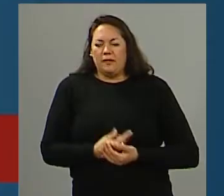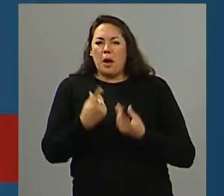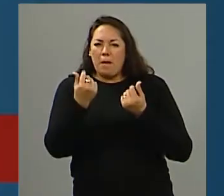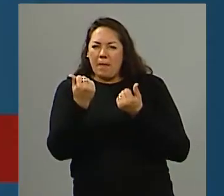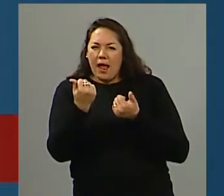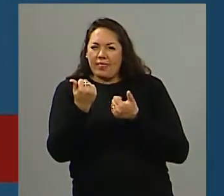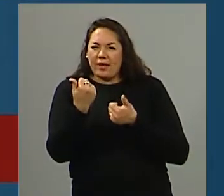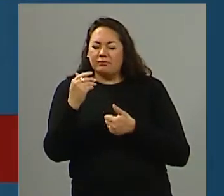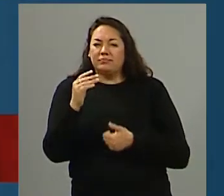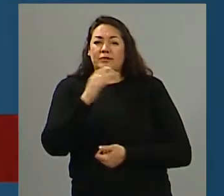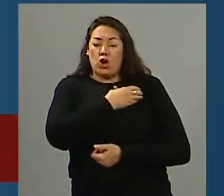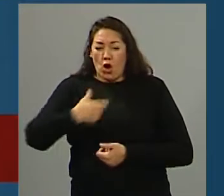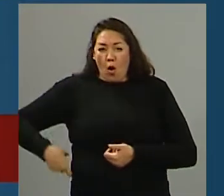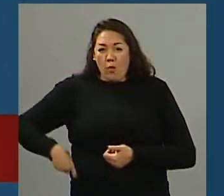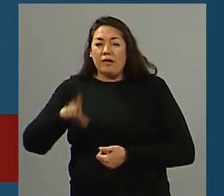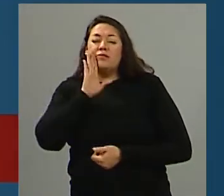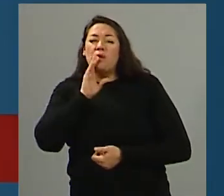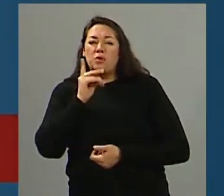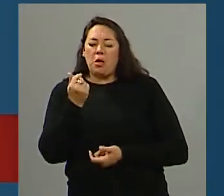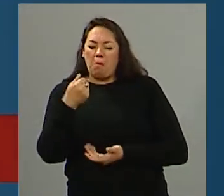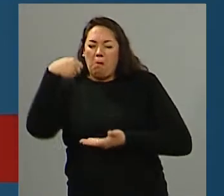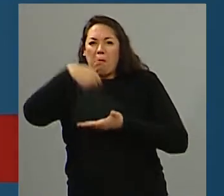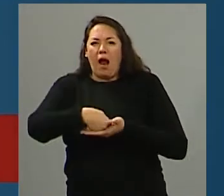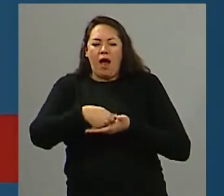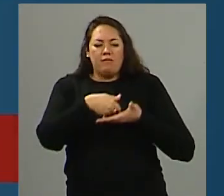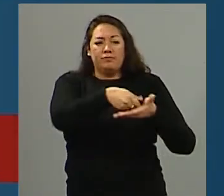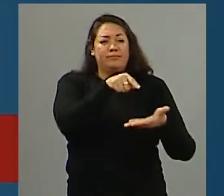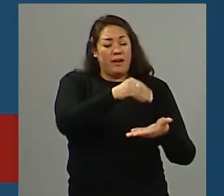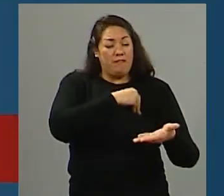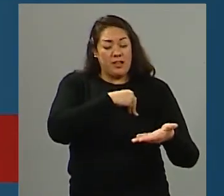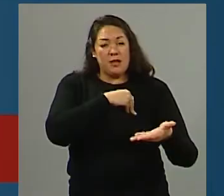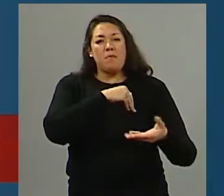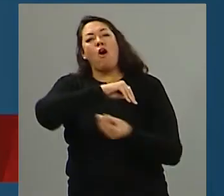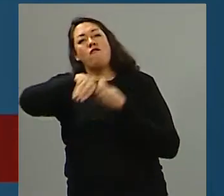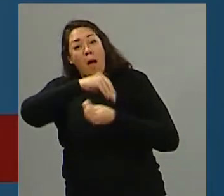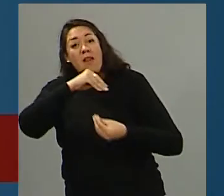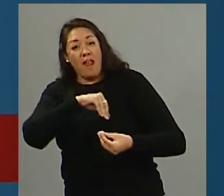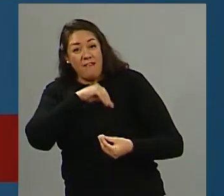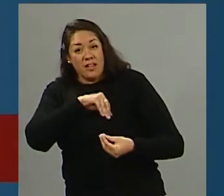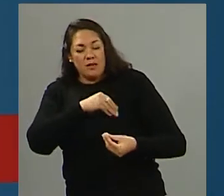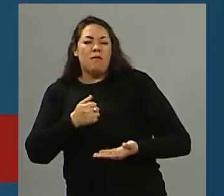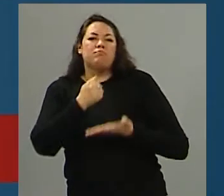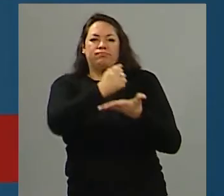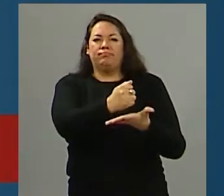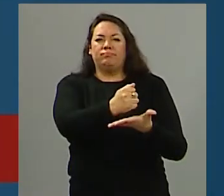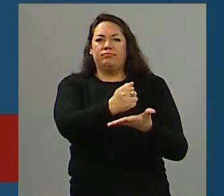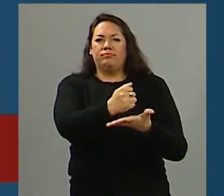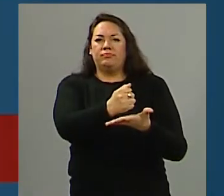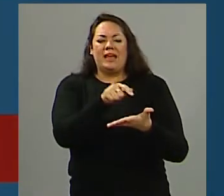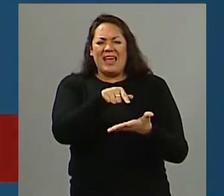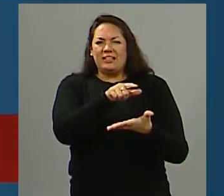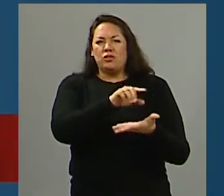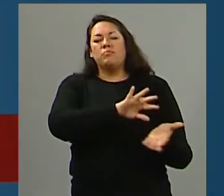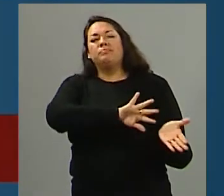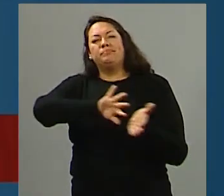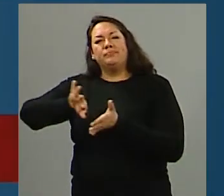económico que tuvo el gobierno de Estados Unidos con estos fondos especiales para las víctimas y para los familiares de las víctimas. Más allá de eso, y con